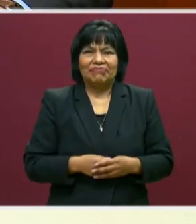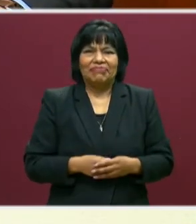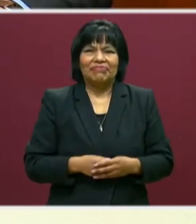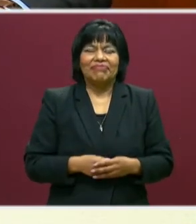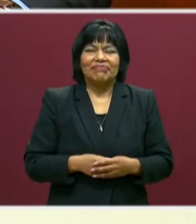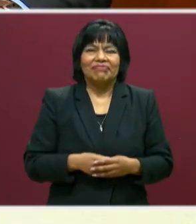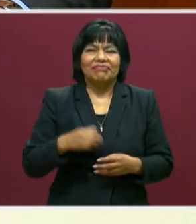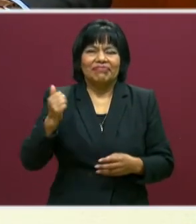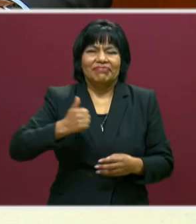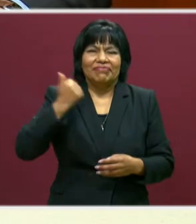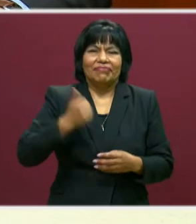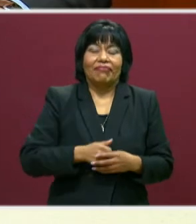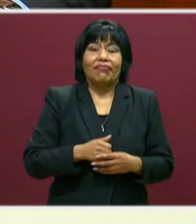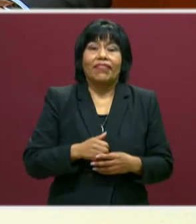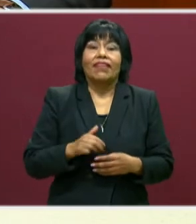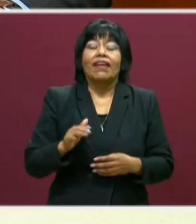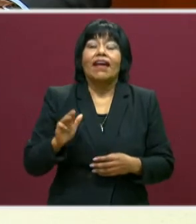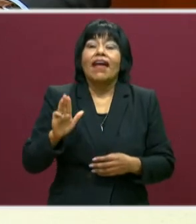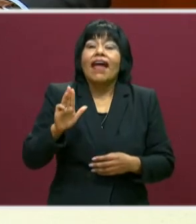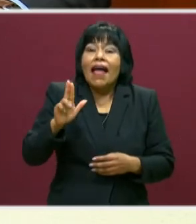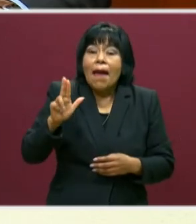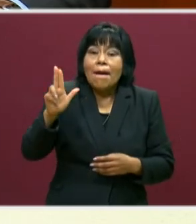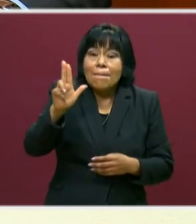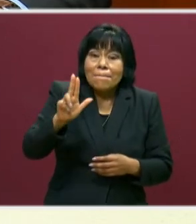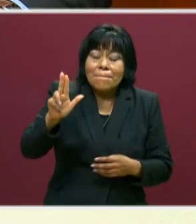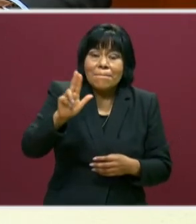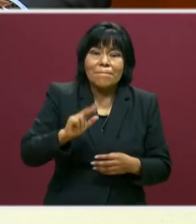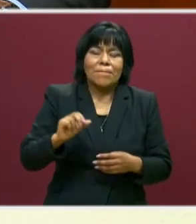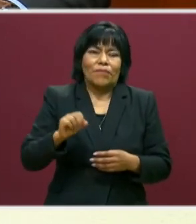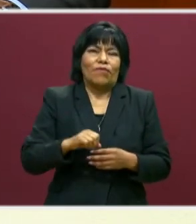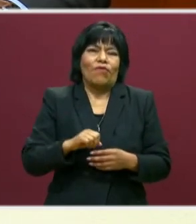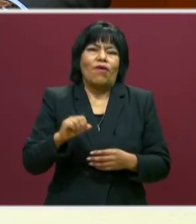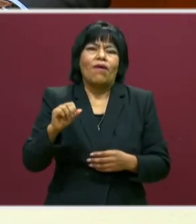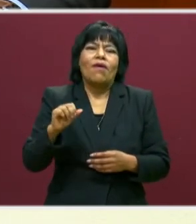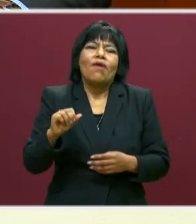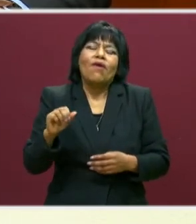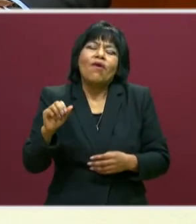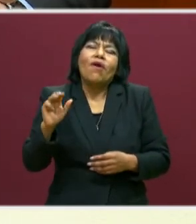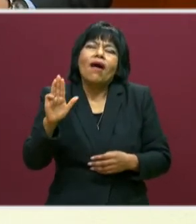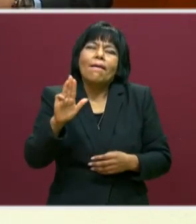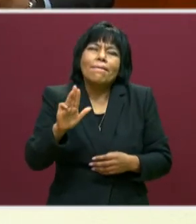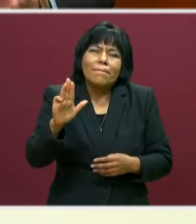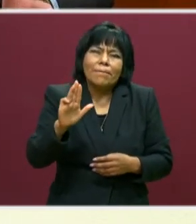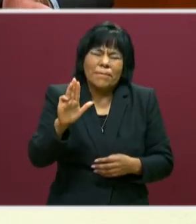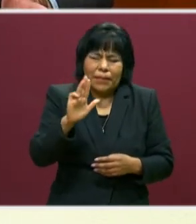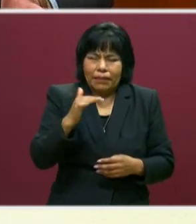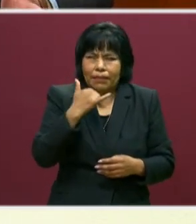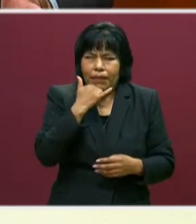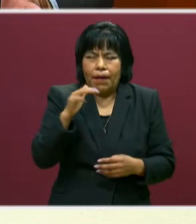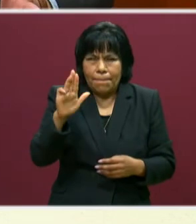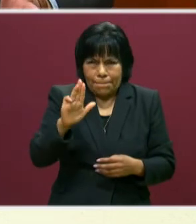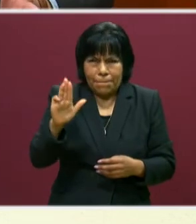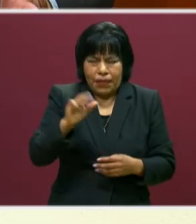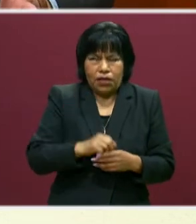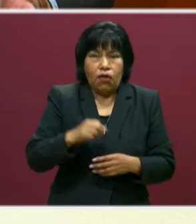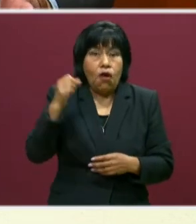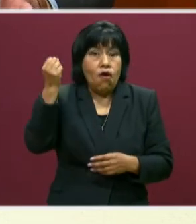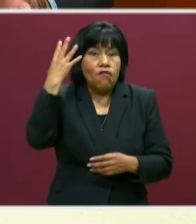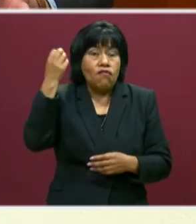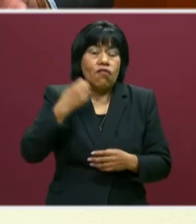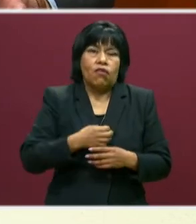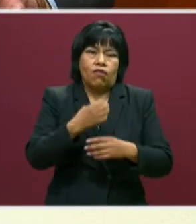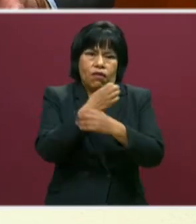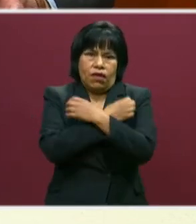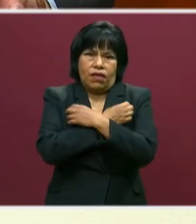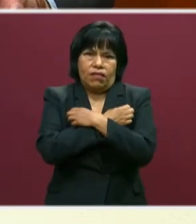pero vamos a aprovecharlo muy bien. miércoles tenemos un foro educativo con todo el Magisterio Poblano de Educación Básica